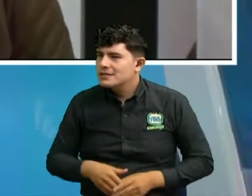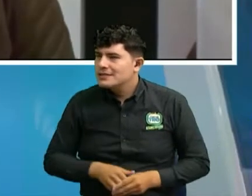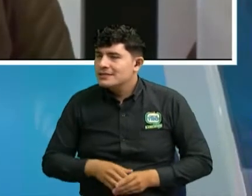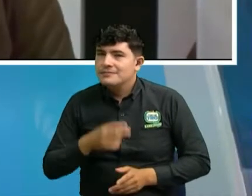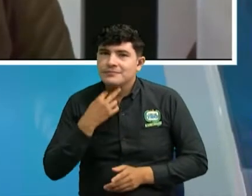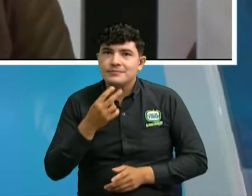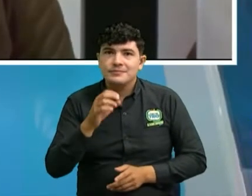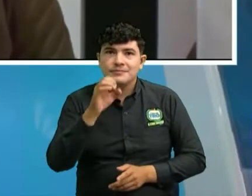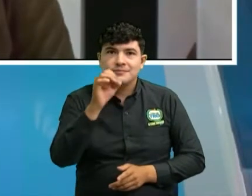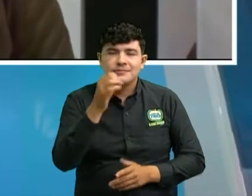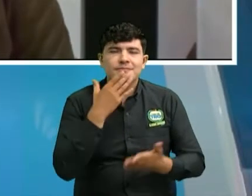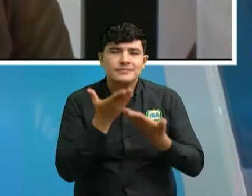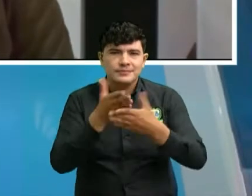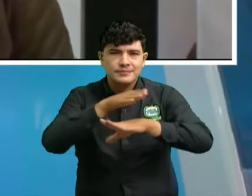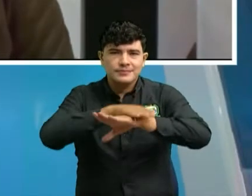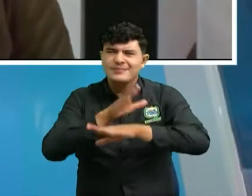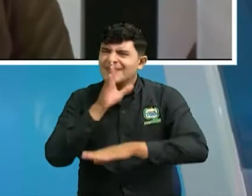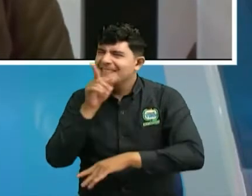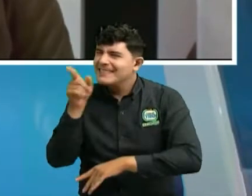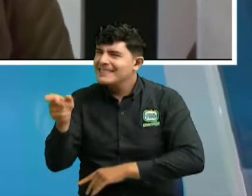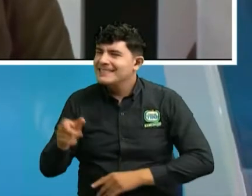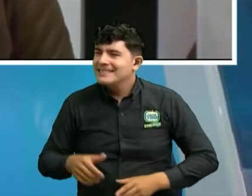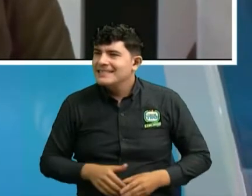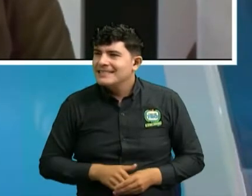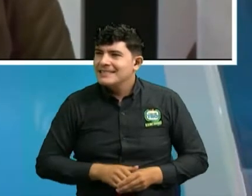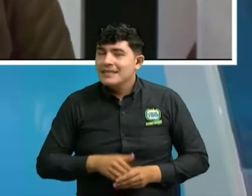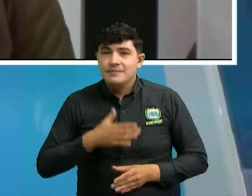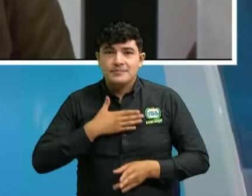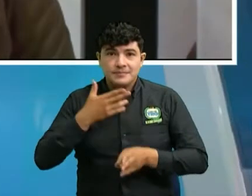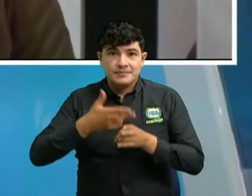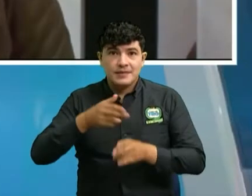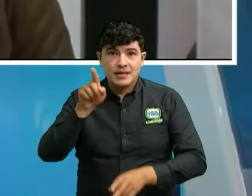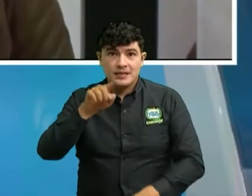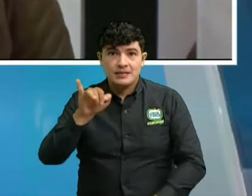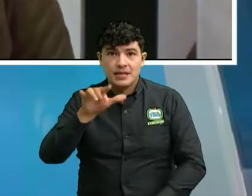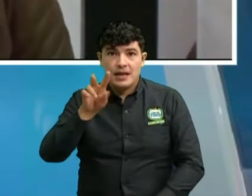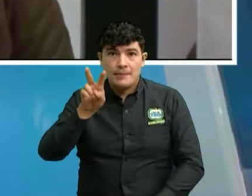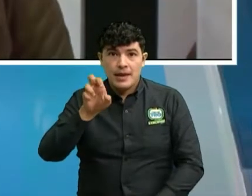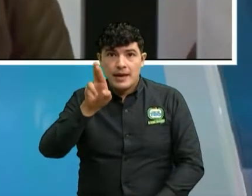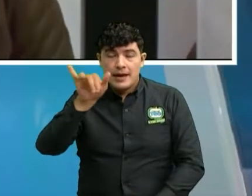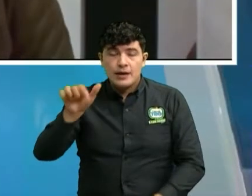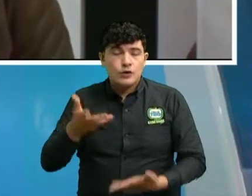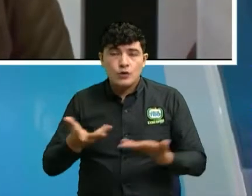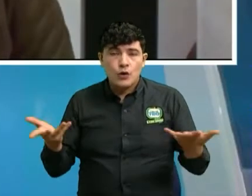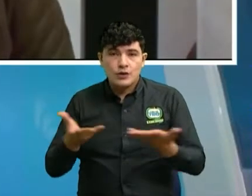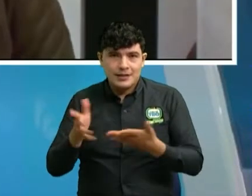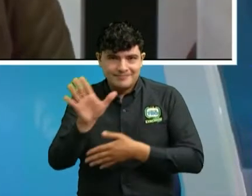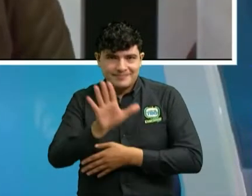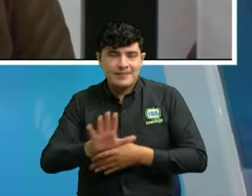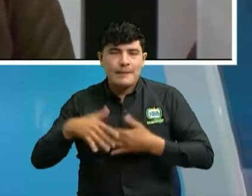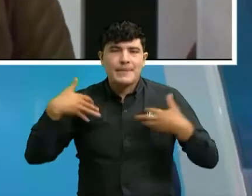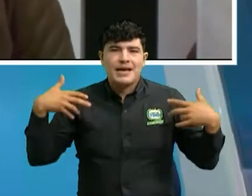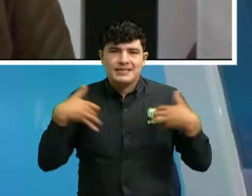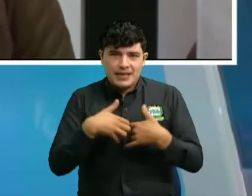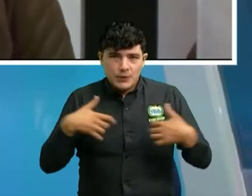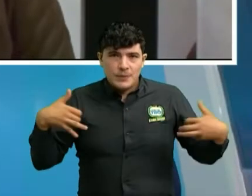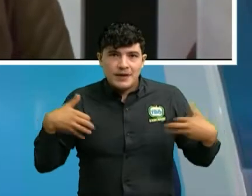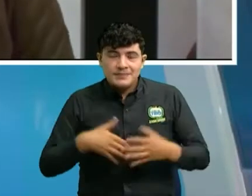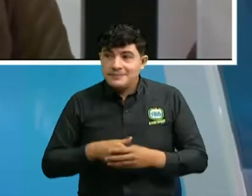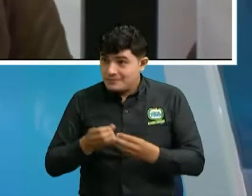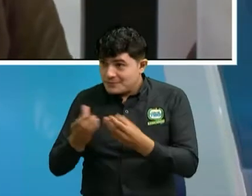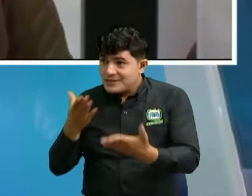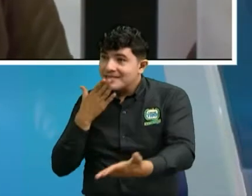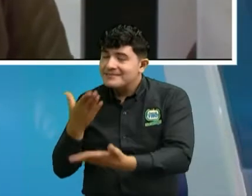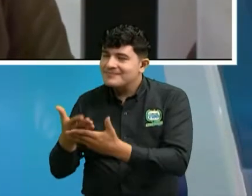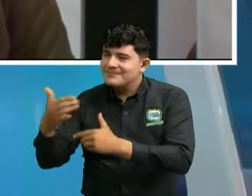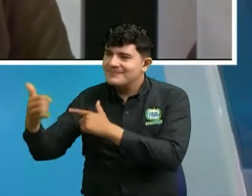muy buenas tardes ¿con quién hablamos? habla con Silverio Carreño desde Valledupar don Silverio gracias por comunicarse con